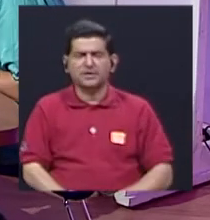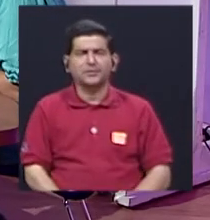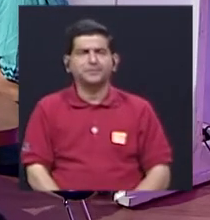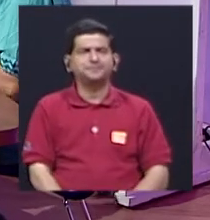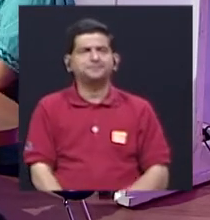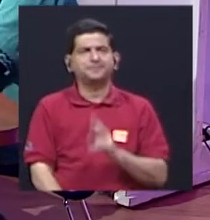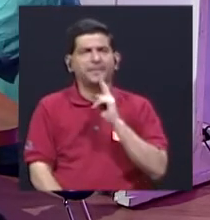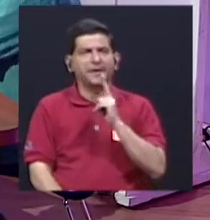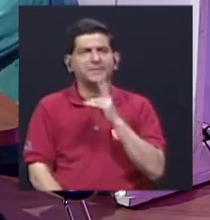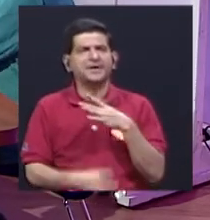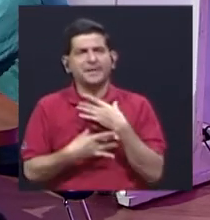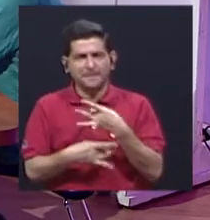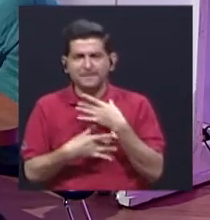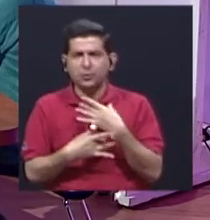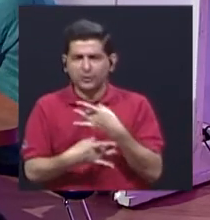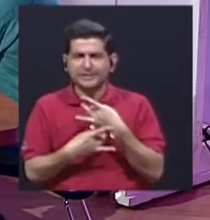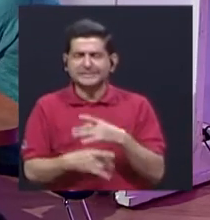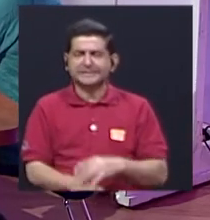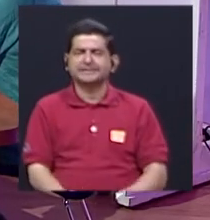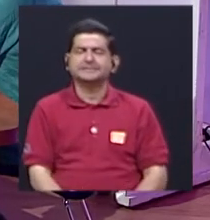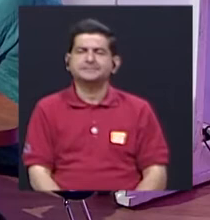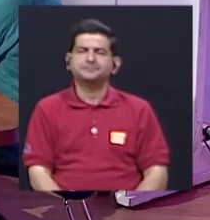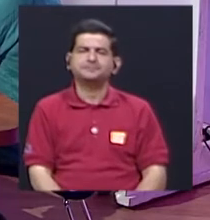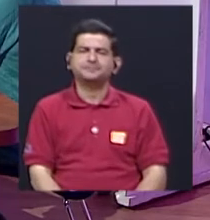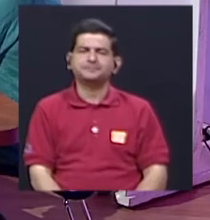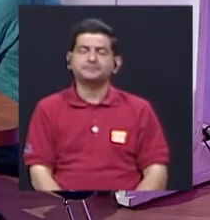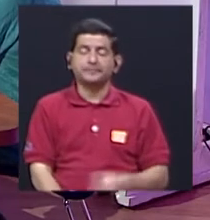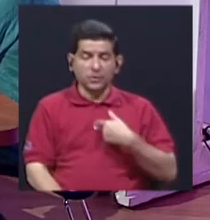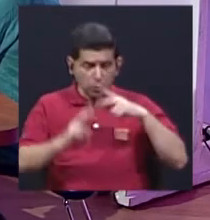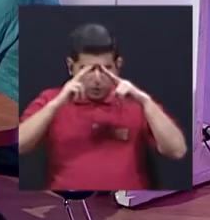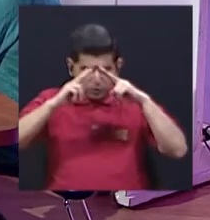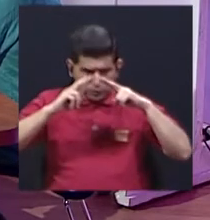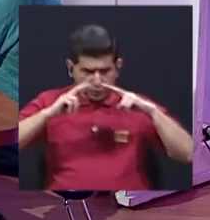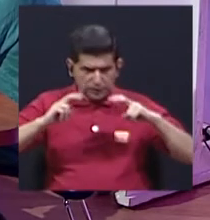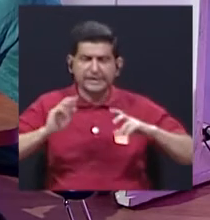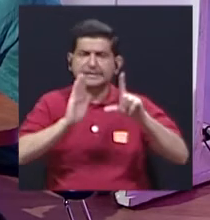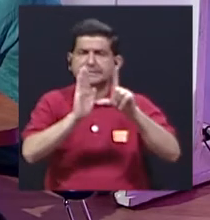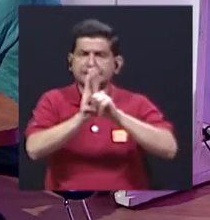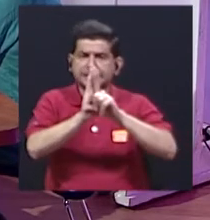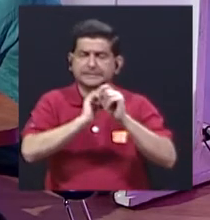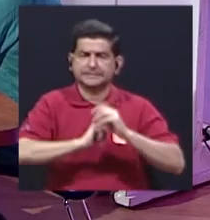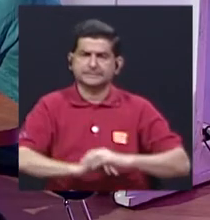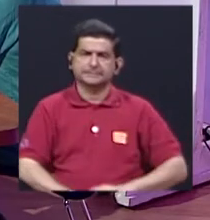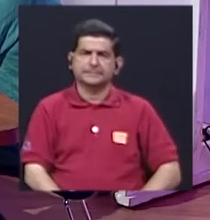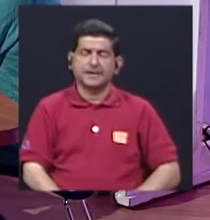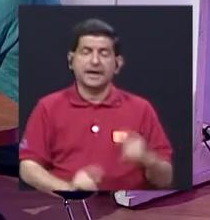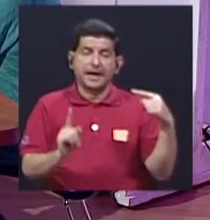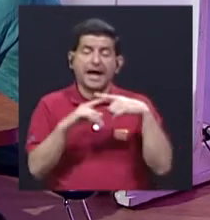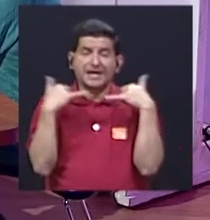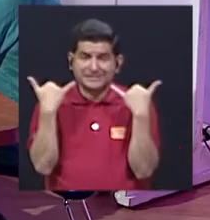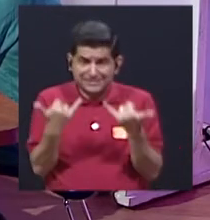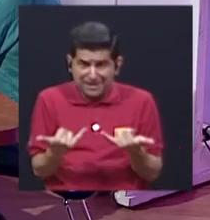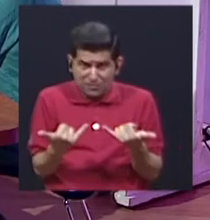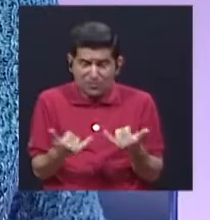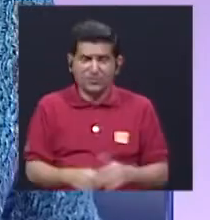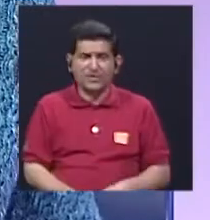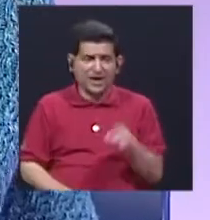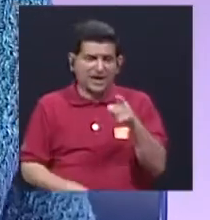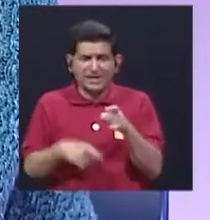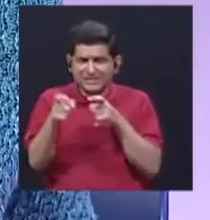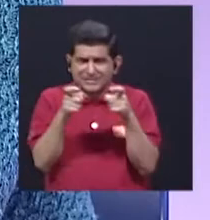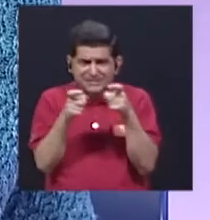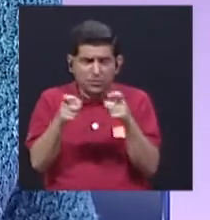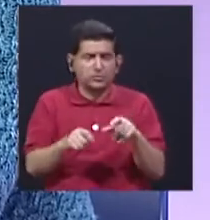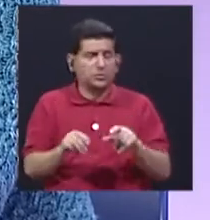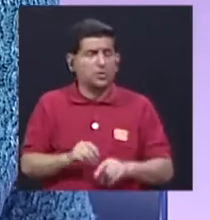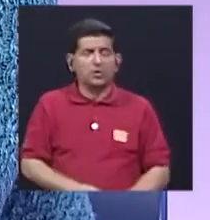realidad es interesante porque cuando uno revisa la legislación, hasta el momento la concentración no es